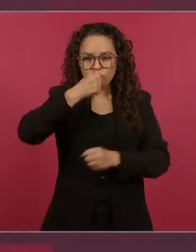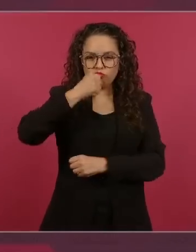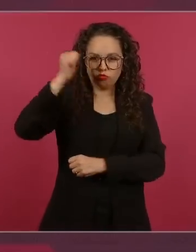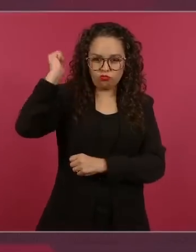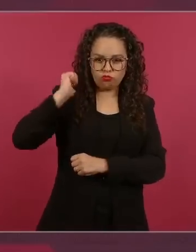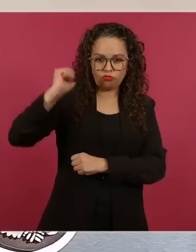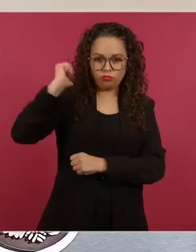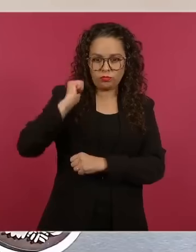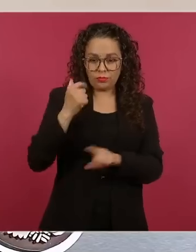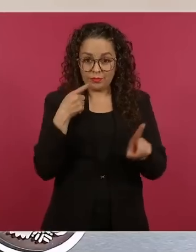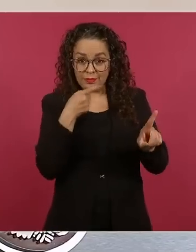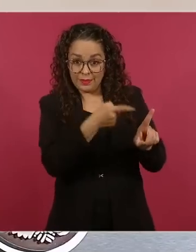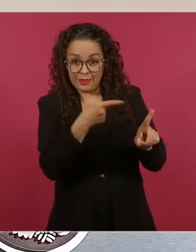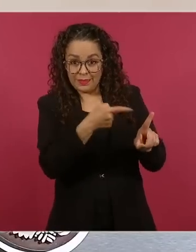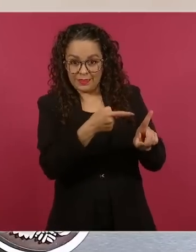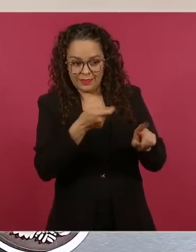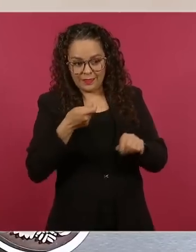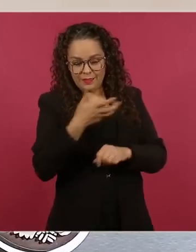es inflación.